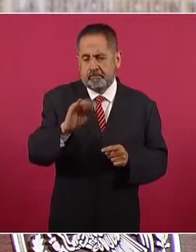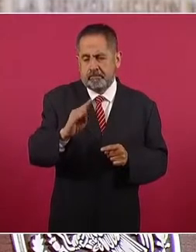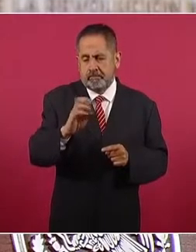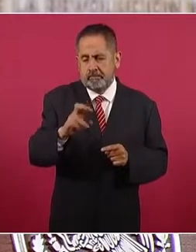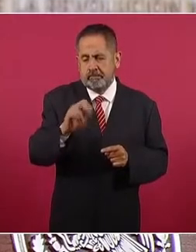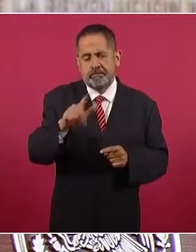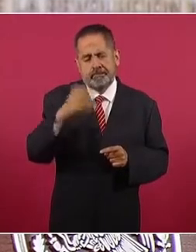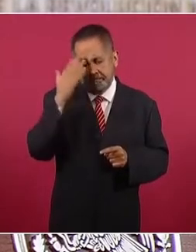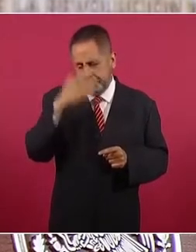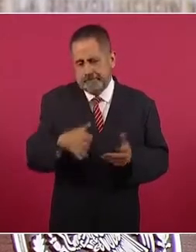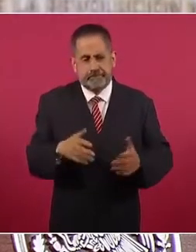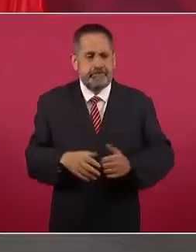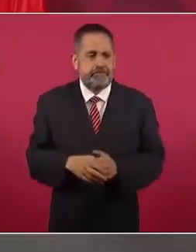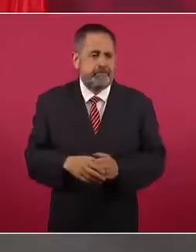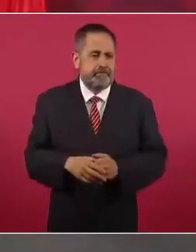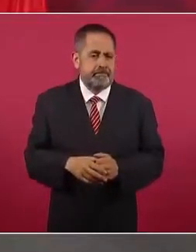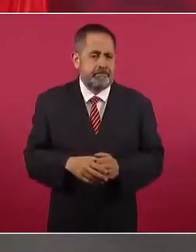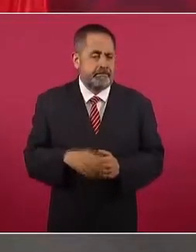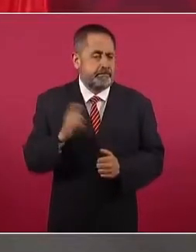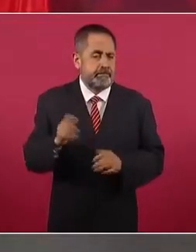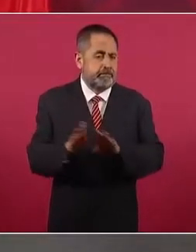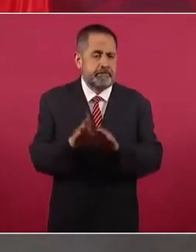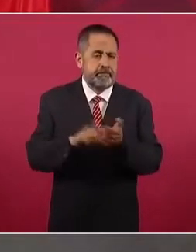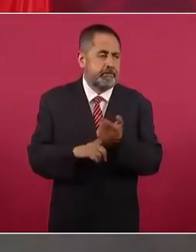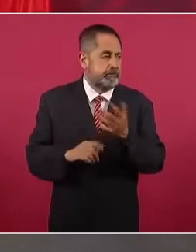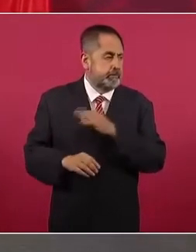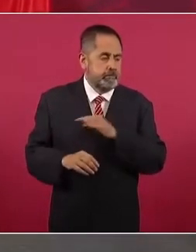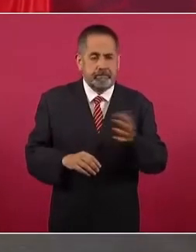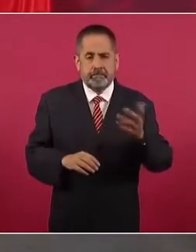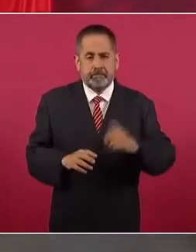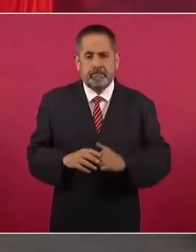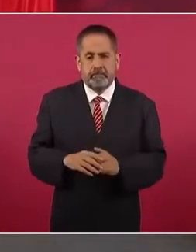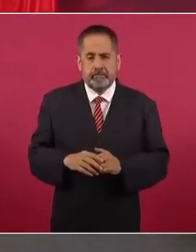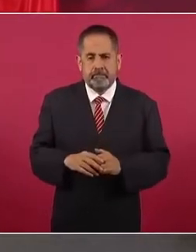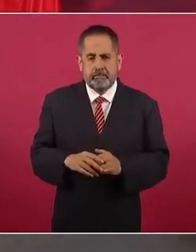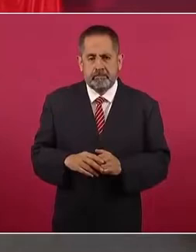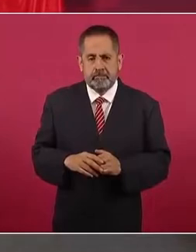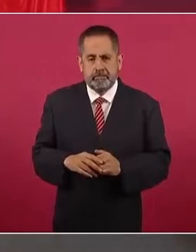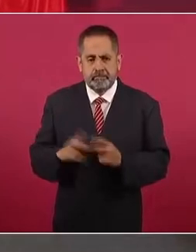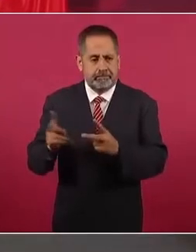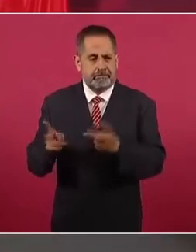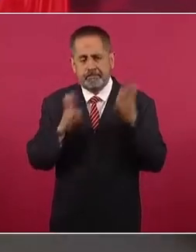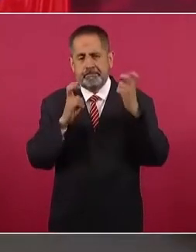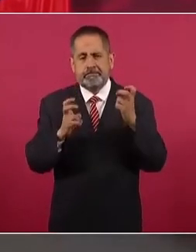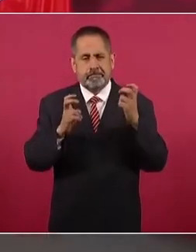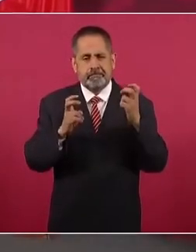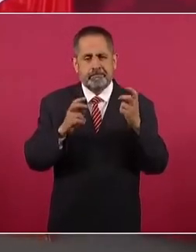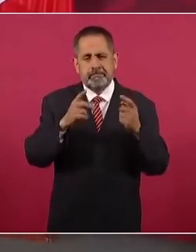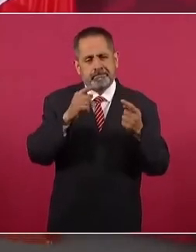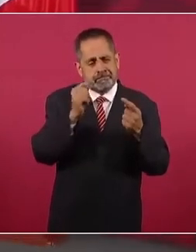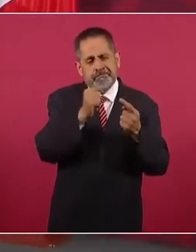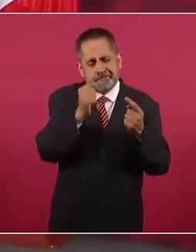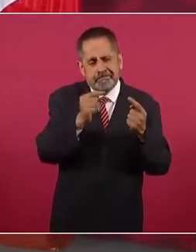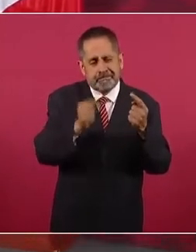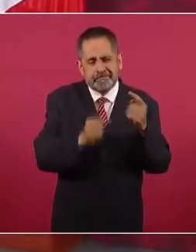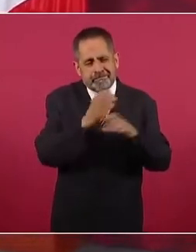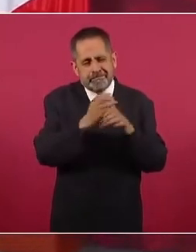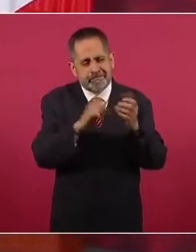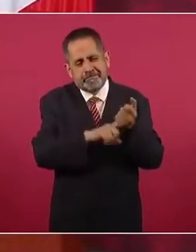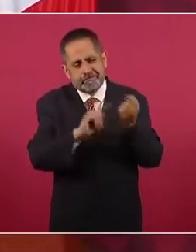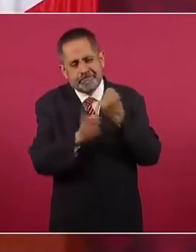Estamos hablando de no el robo del siglo, sino el robo